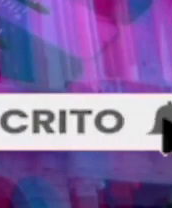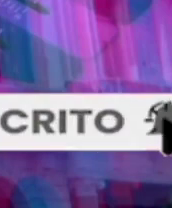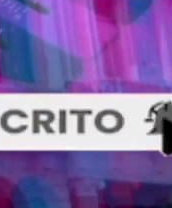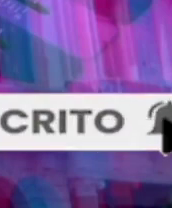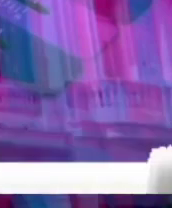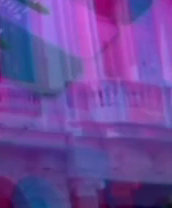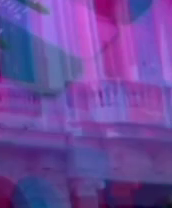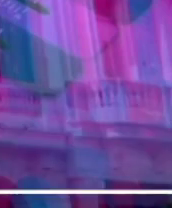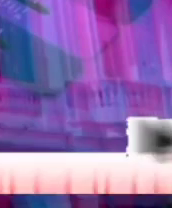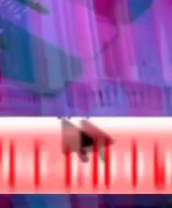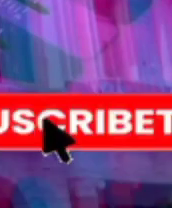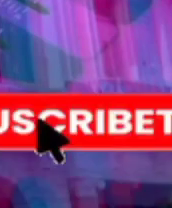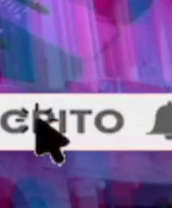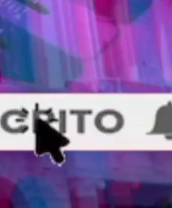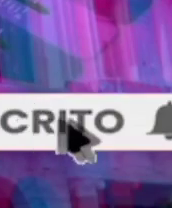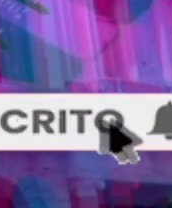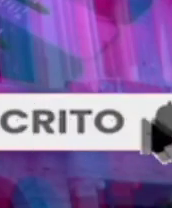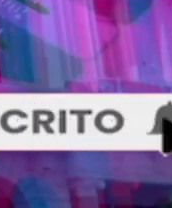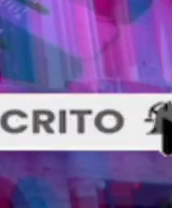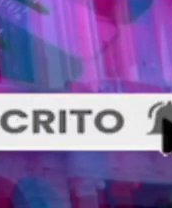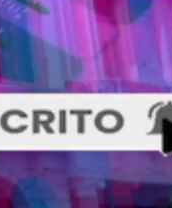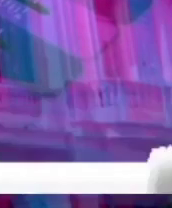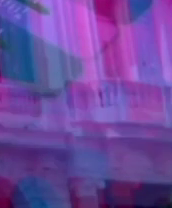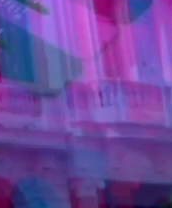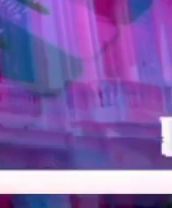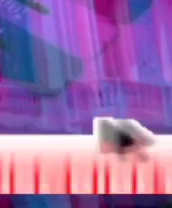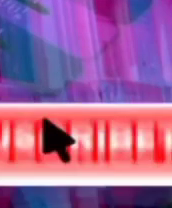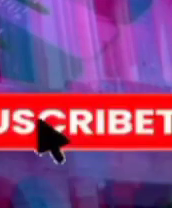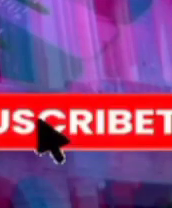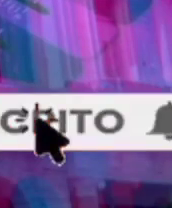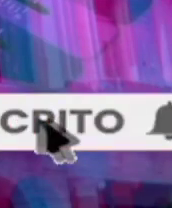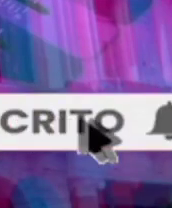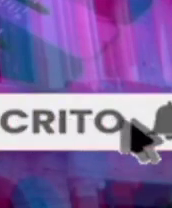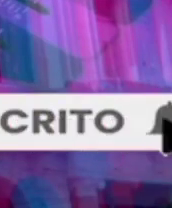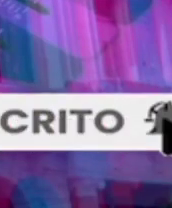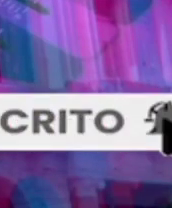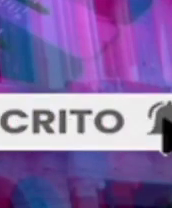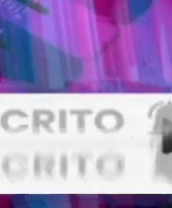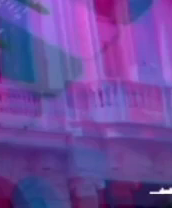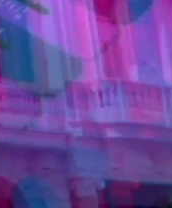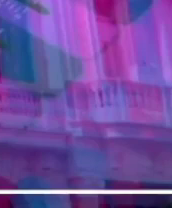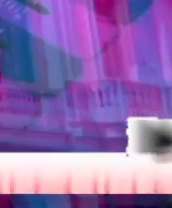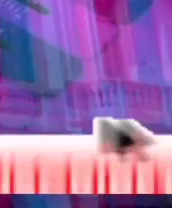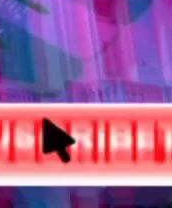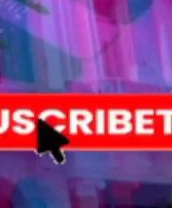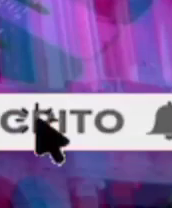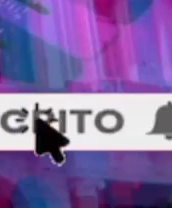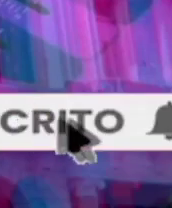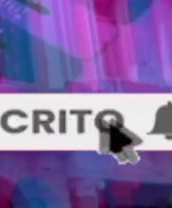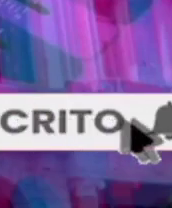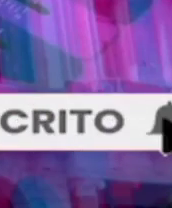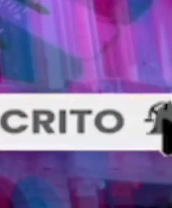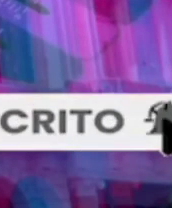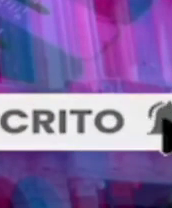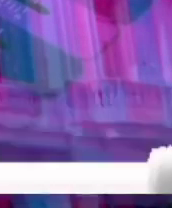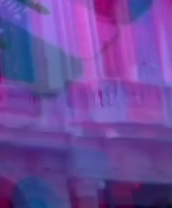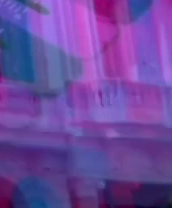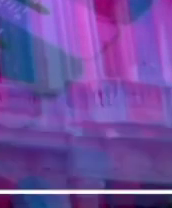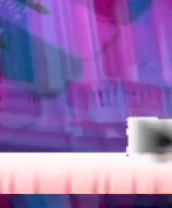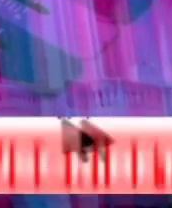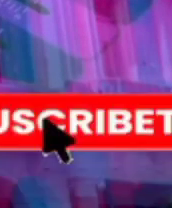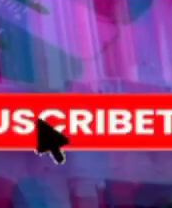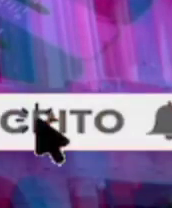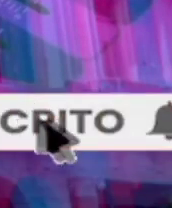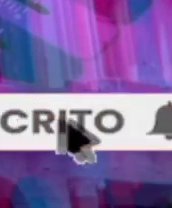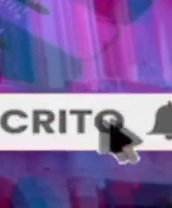amigos. Ah, y no olvides darle a la campanita, así la plataforma te notificará cuando subamos un